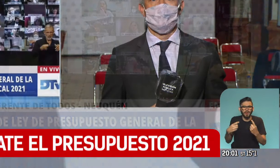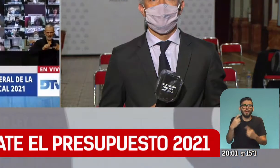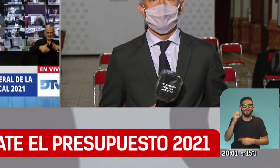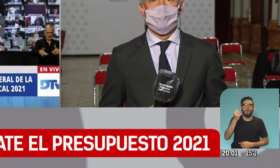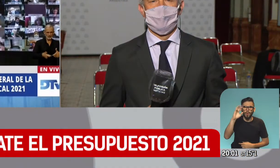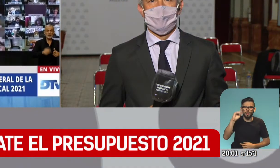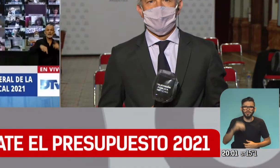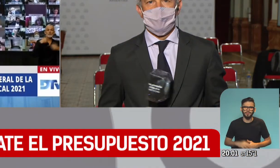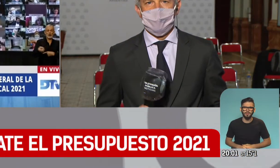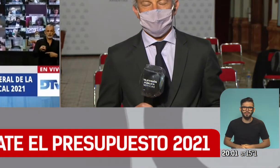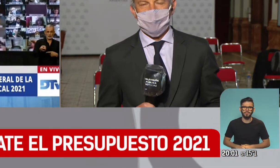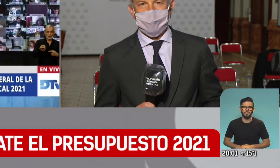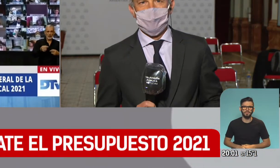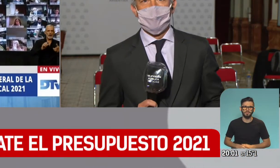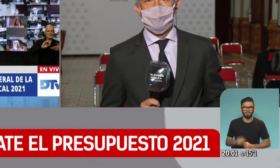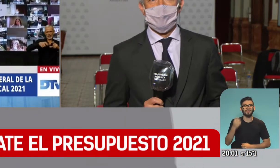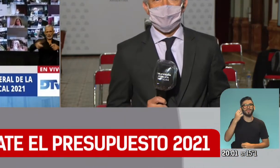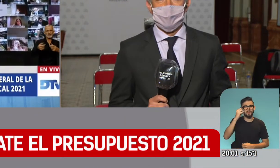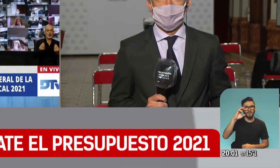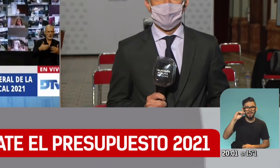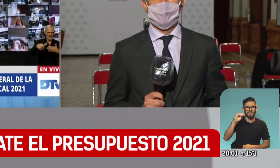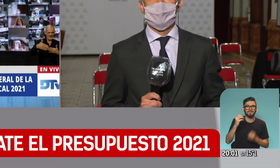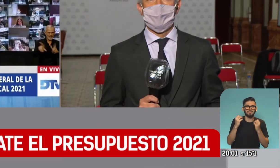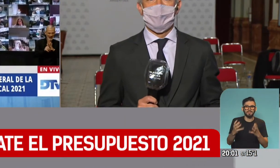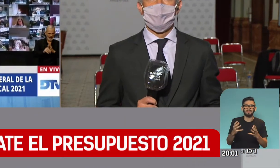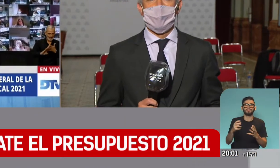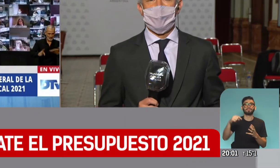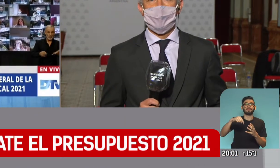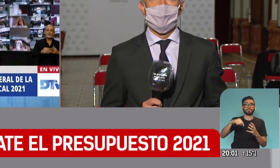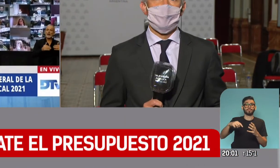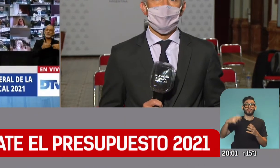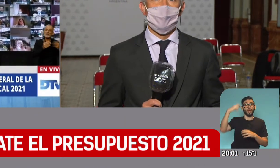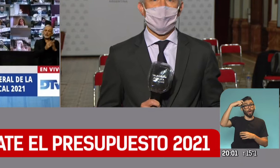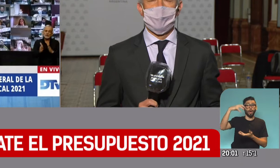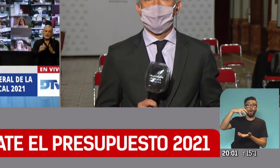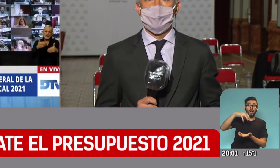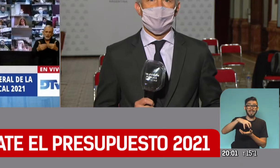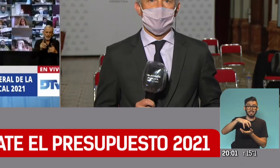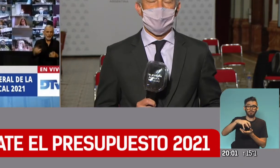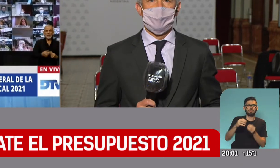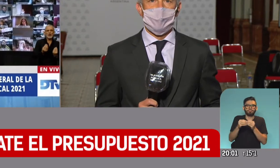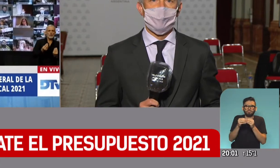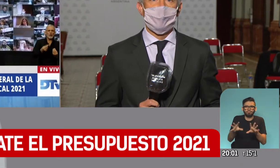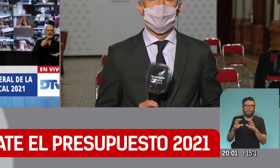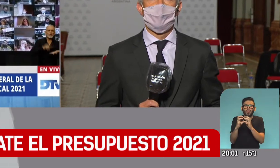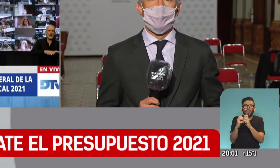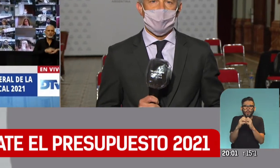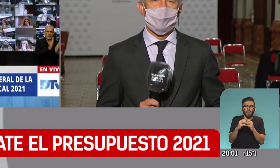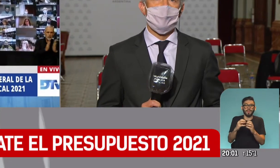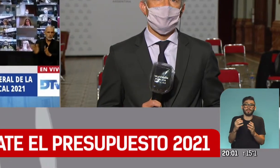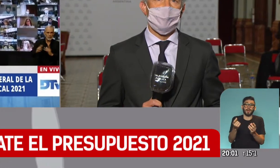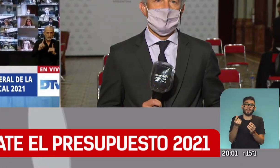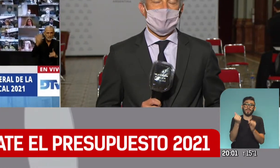buenas noches. ¿Cómo te va? Muy buenas noches. Estamos aquí en el Congreso. Comenzó el debate por el presupuesto 2021.